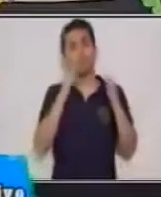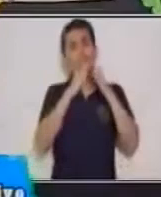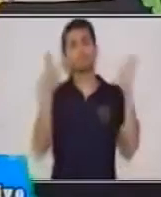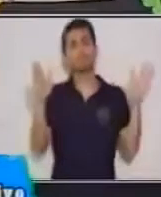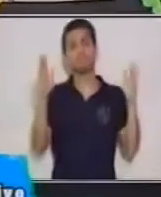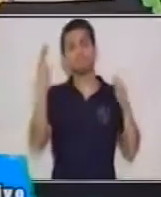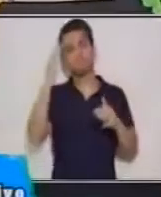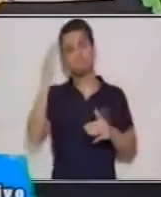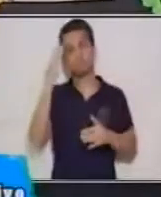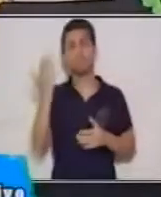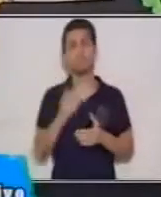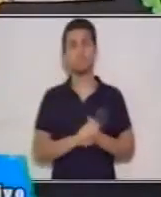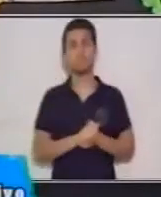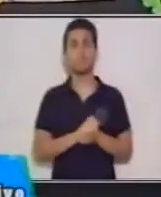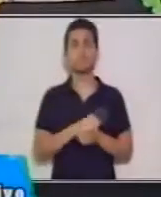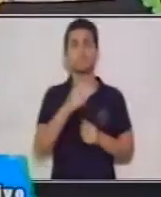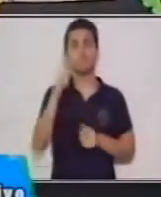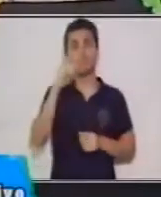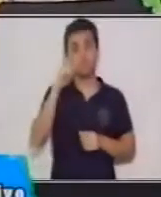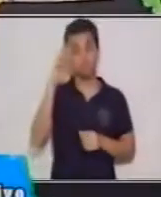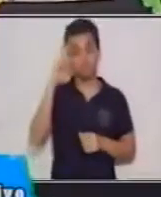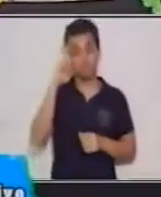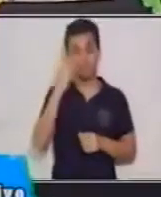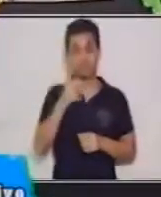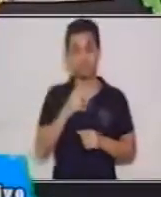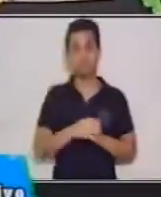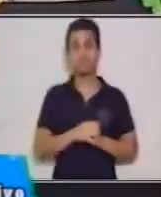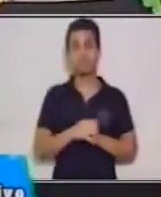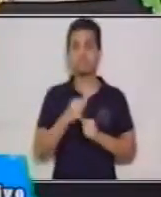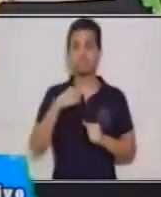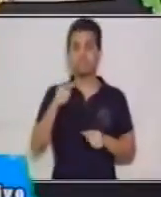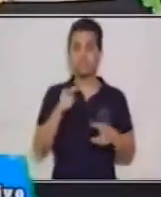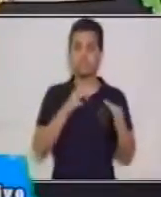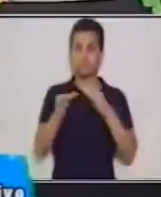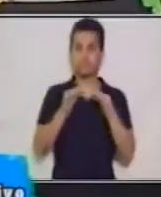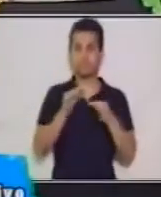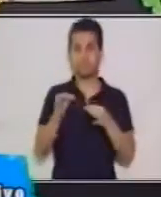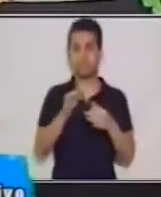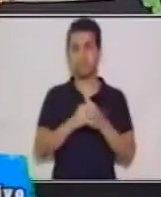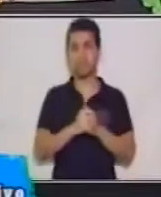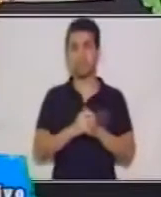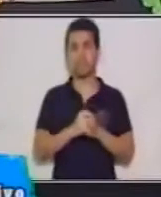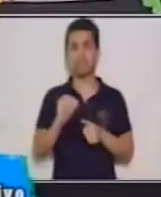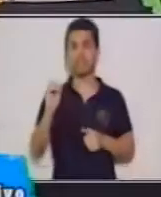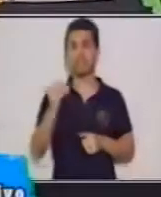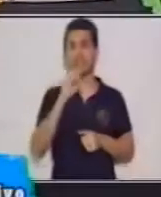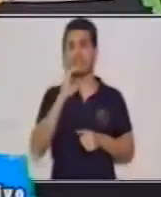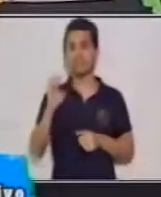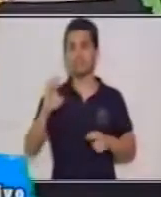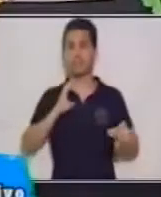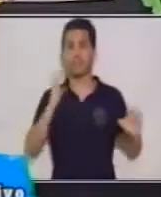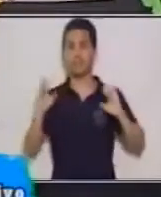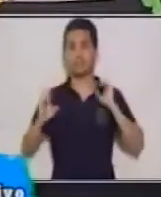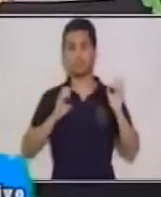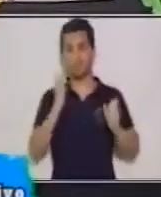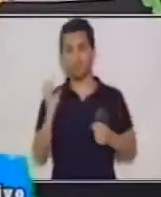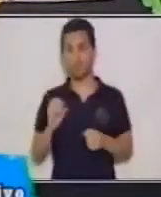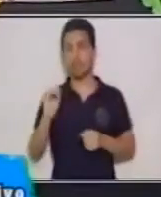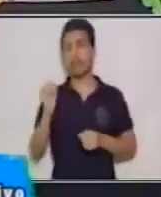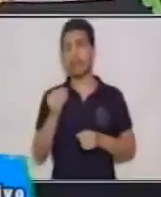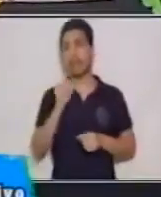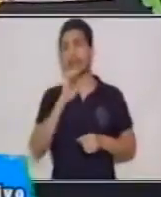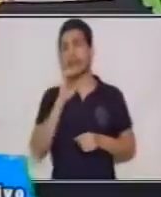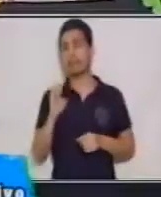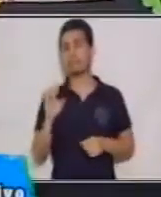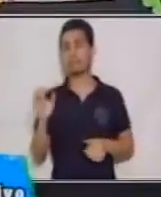conocimiento. Y si no se recuerdan, pues entonces les voy a explicar qué es una emoción y qué es una